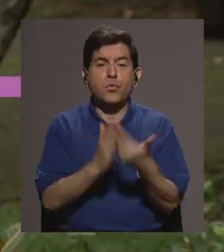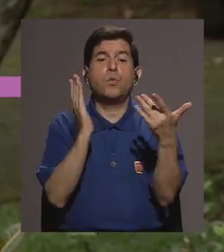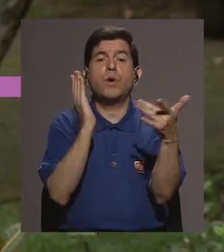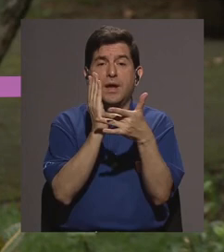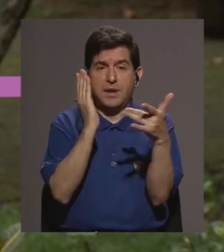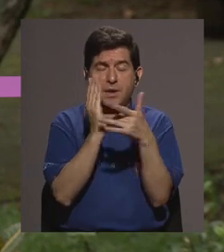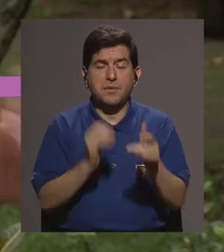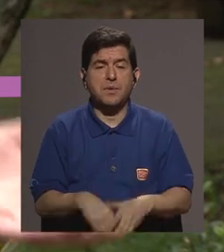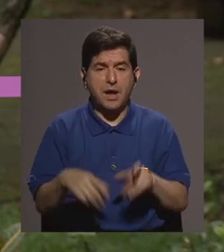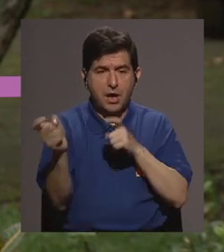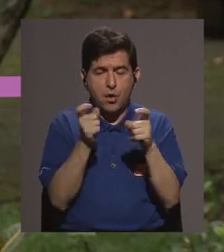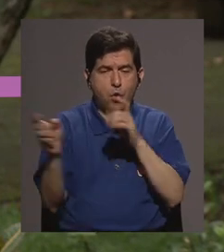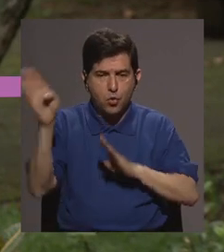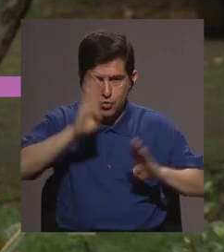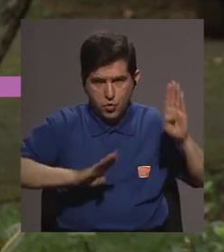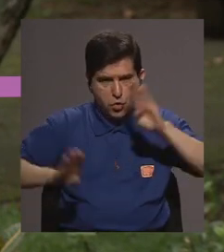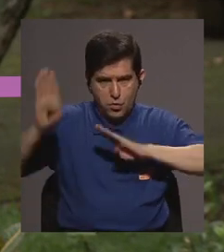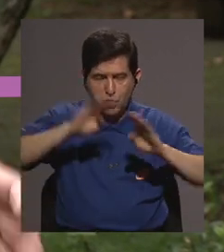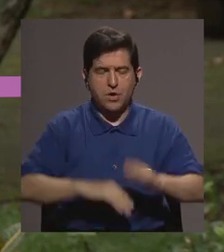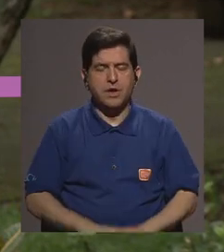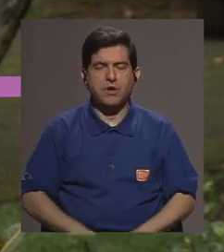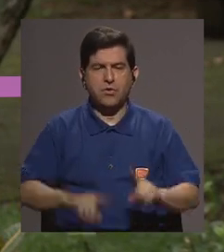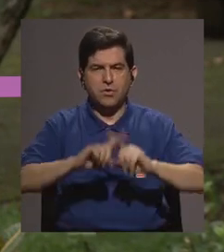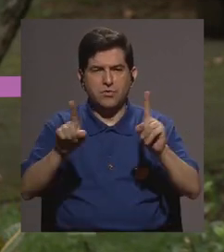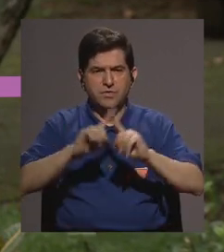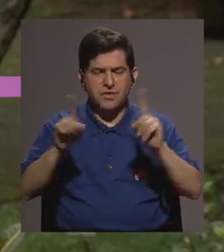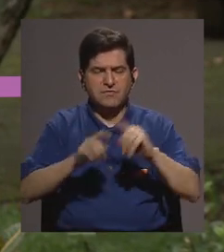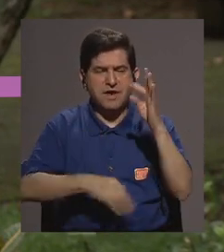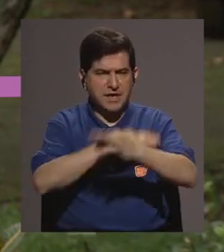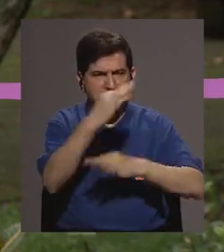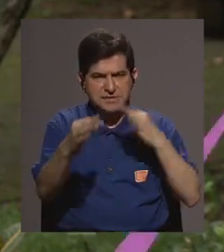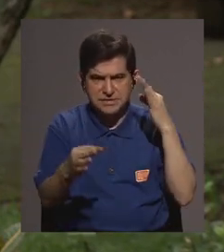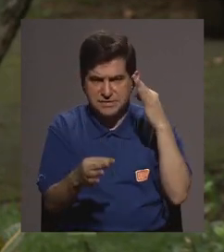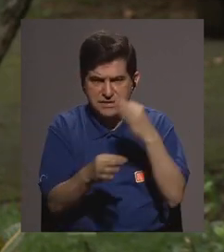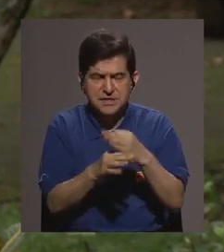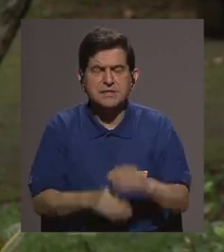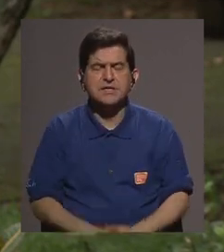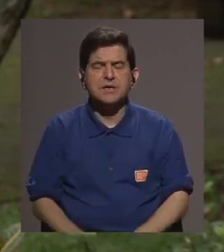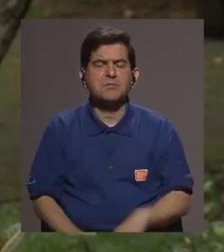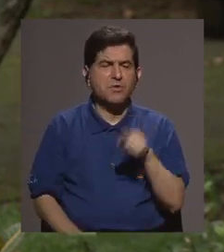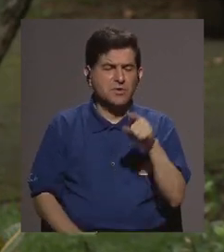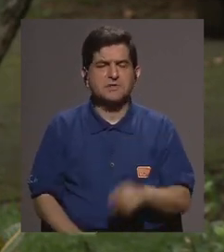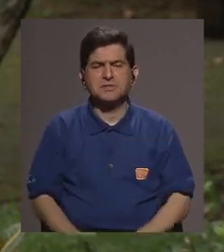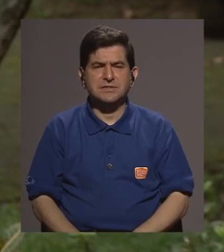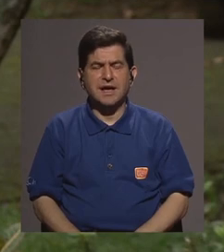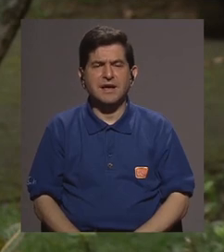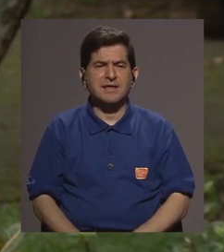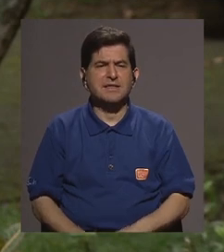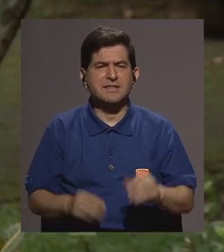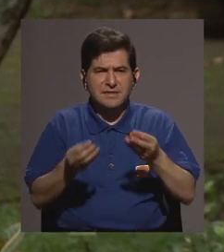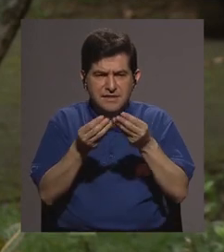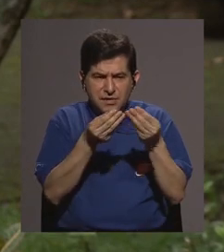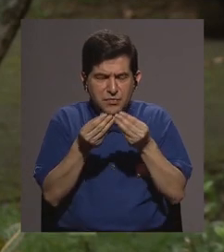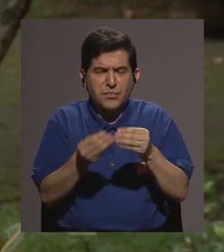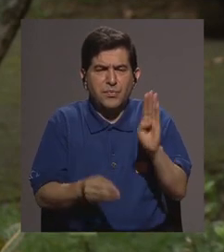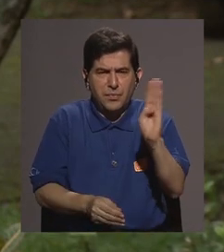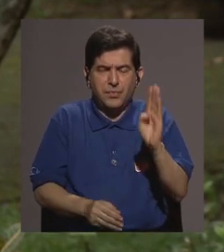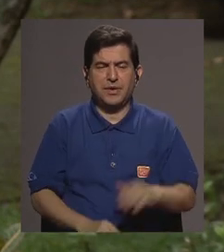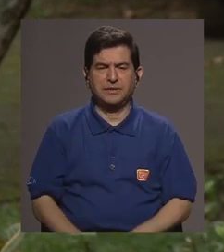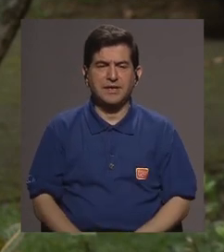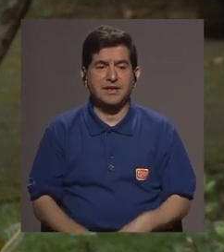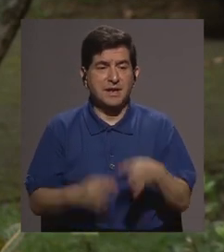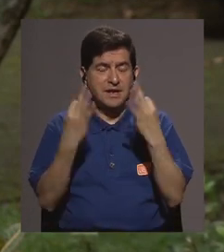control biológico por decirlo de alguna manera vacíos esféricos vacíos turigenes estamos trayendo espinosat estamos tratando de